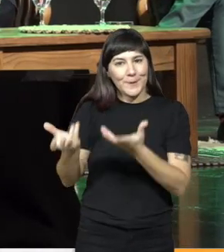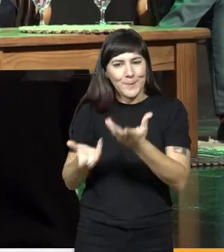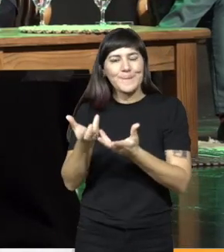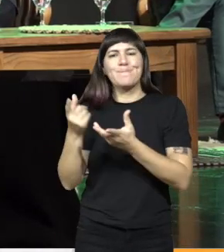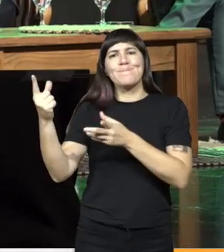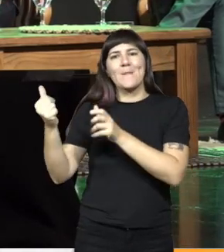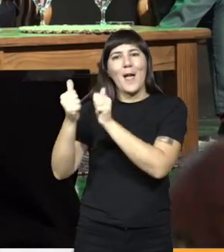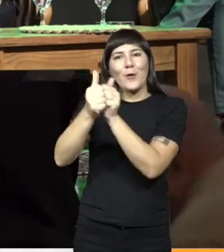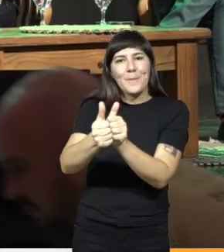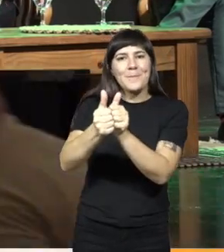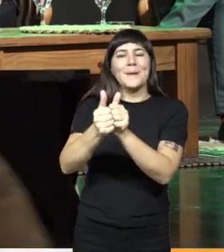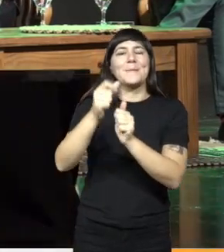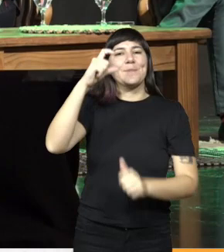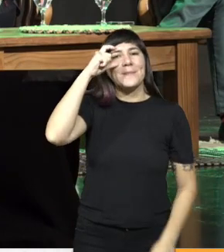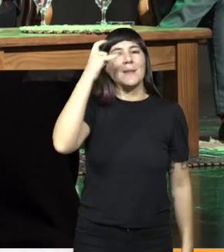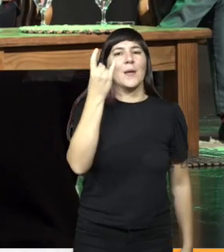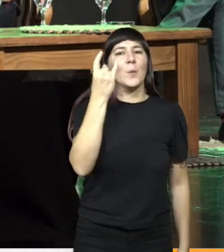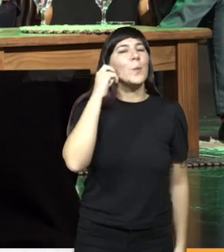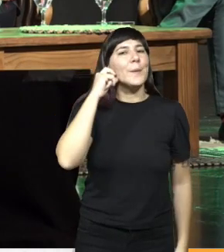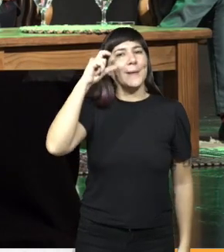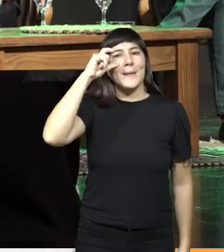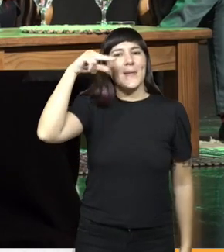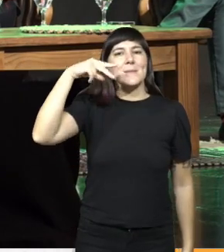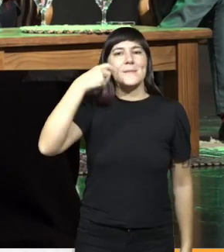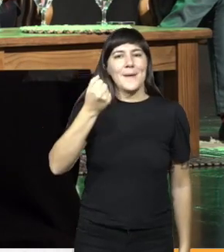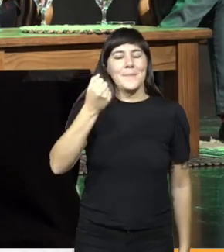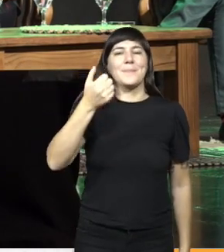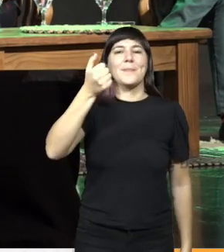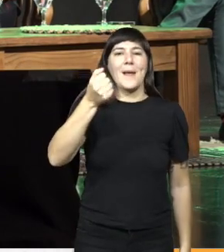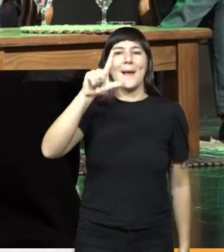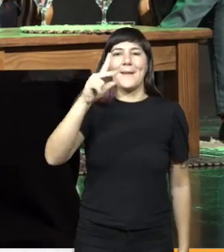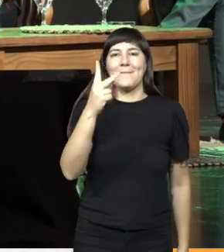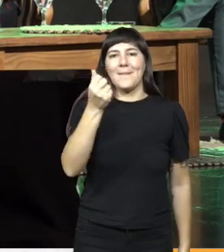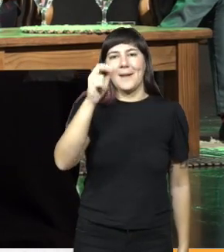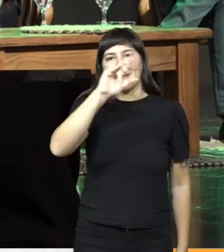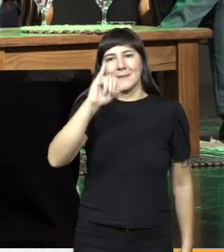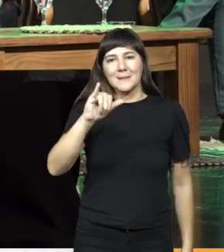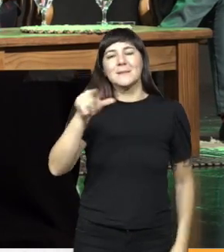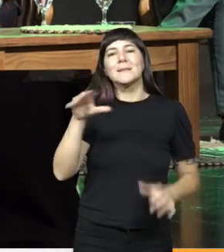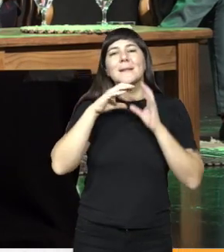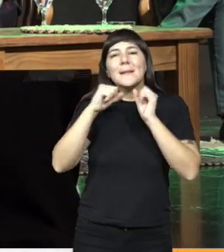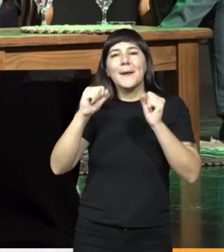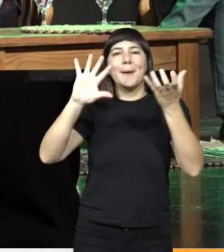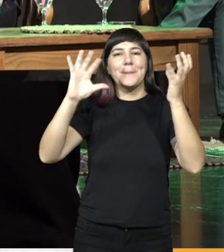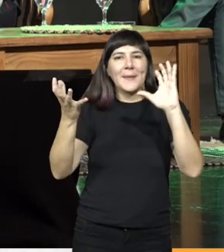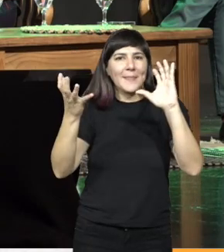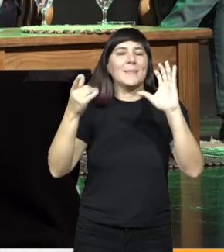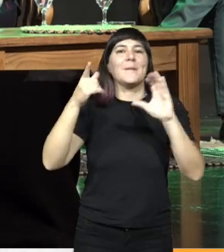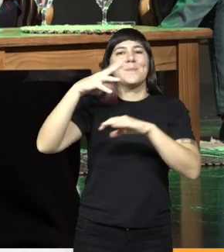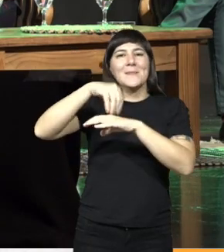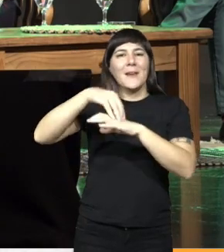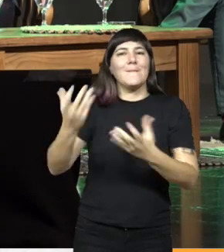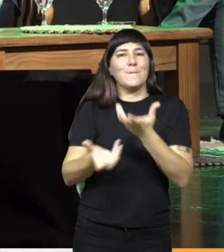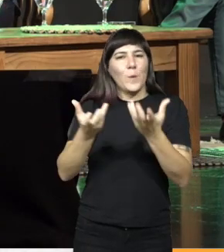acompaña Eugenia Álvarez. Ella es secretaria de Ambiente de la provincia de Tierra del Fuego, Antártida e Islas del Atlántico